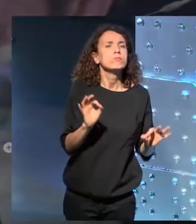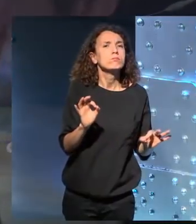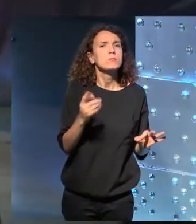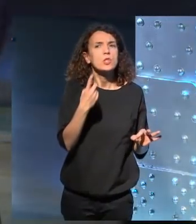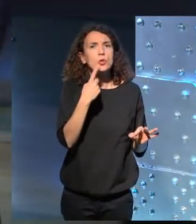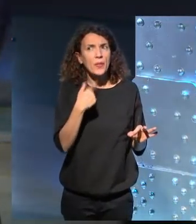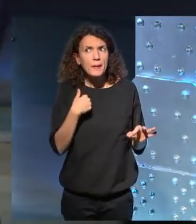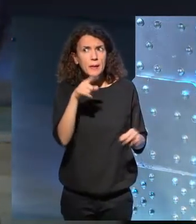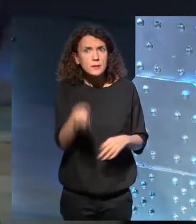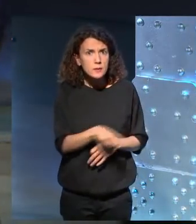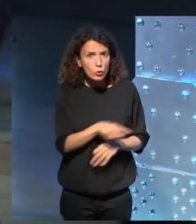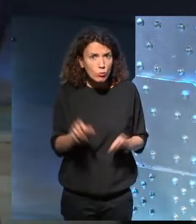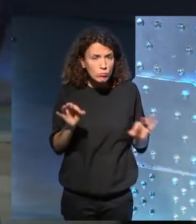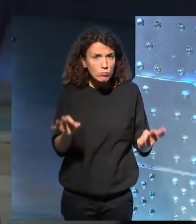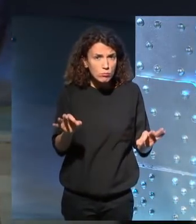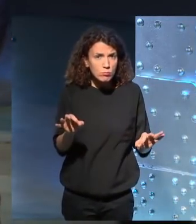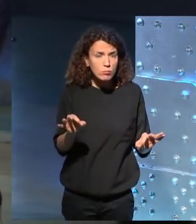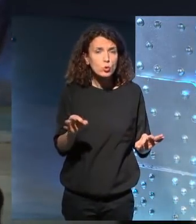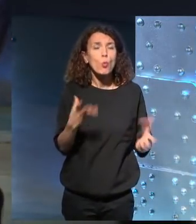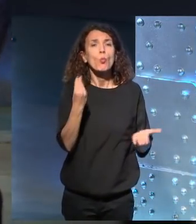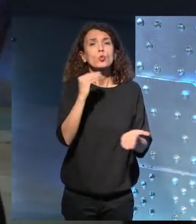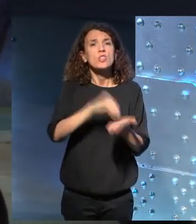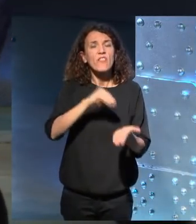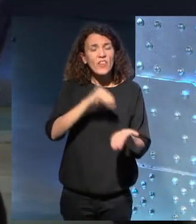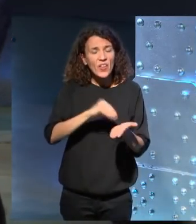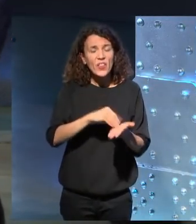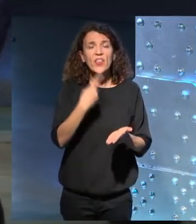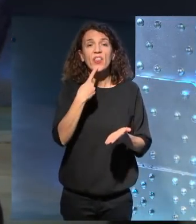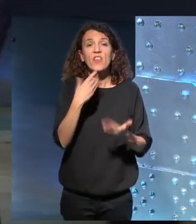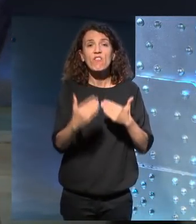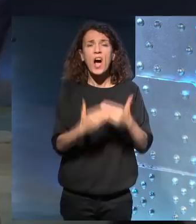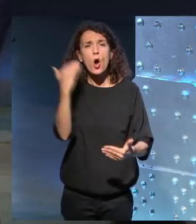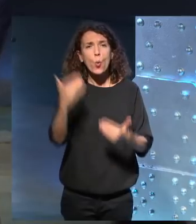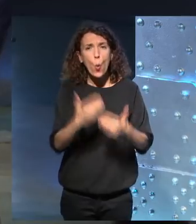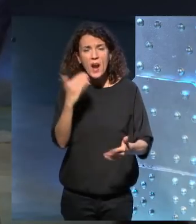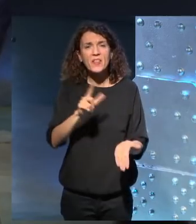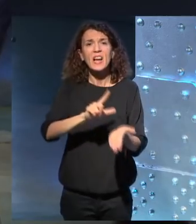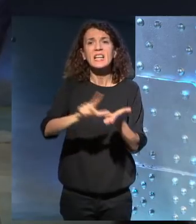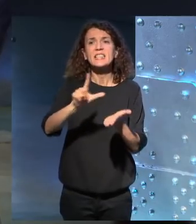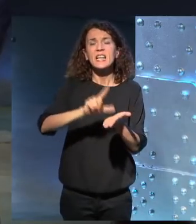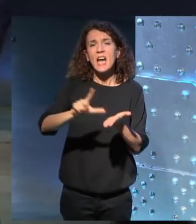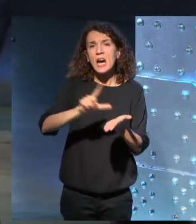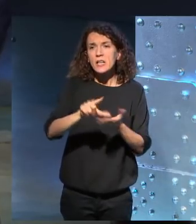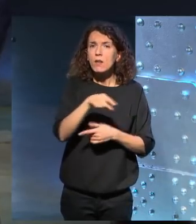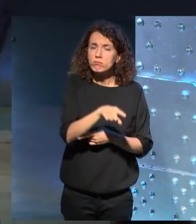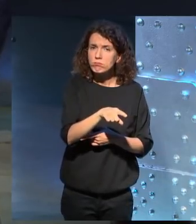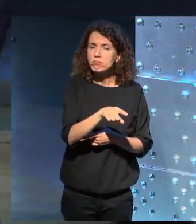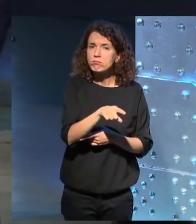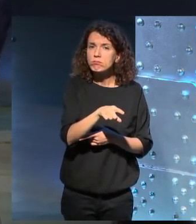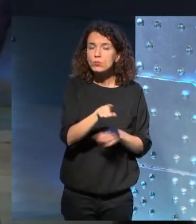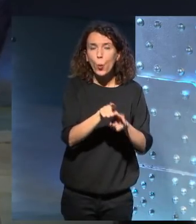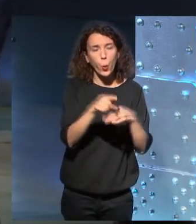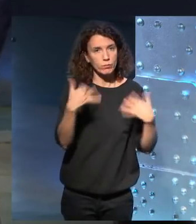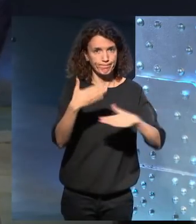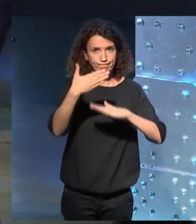Lo dijiste, sí. He sentido muchas veces que la vanguardia literaria está muy